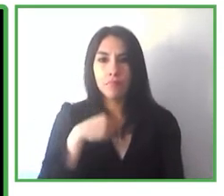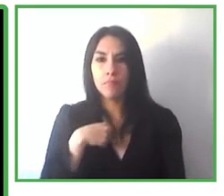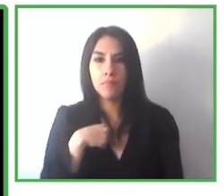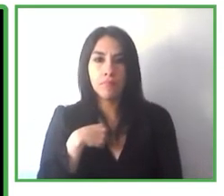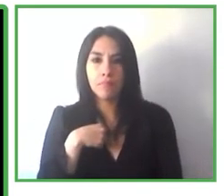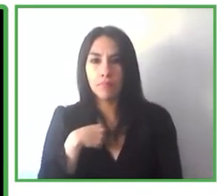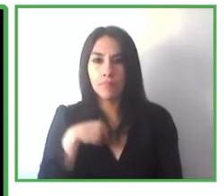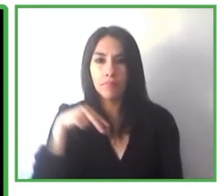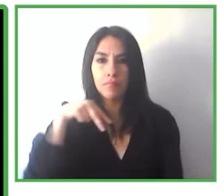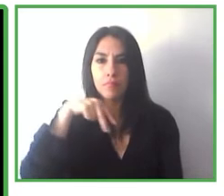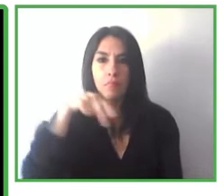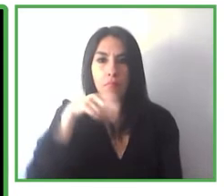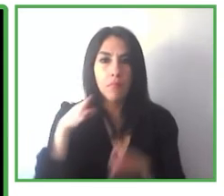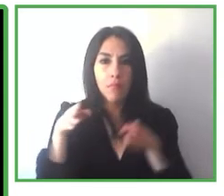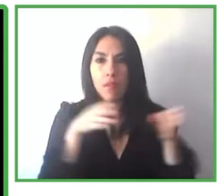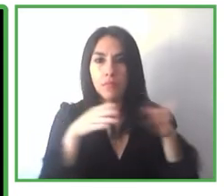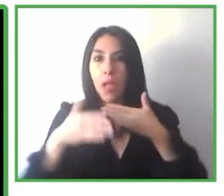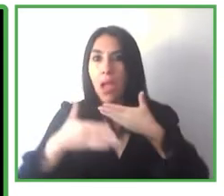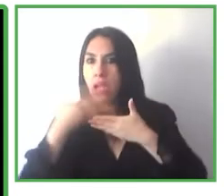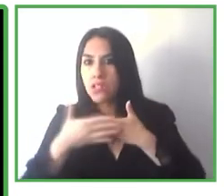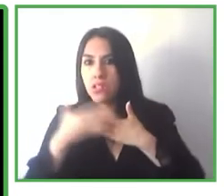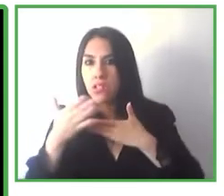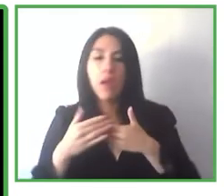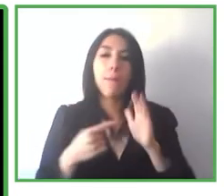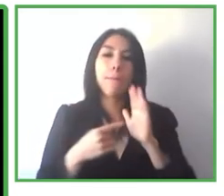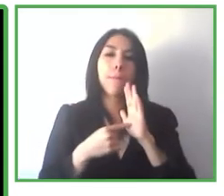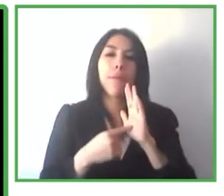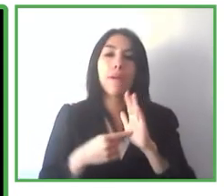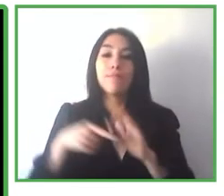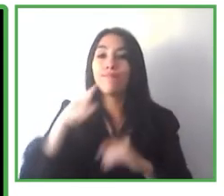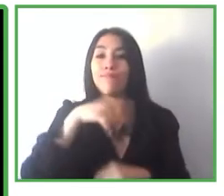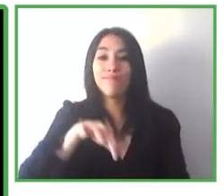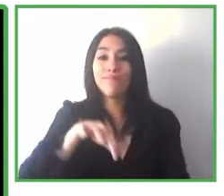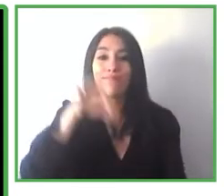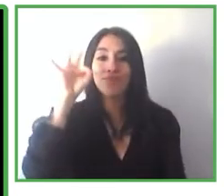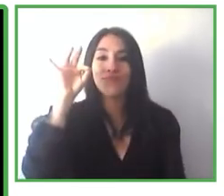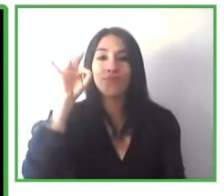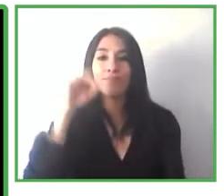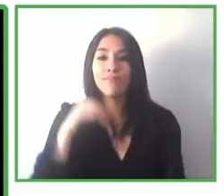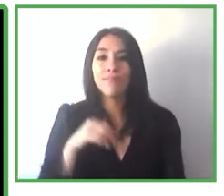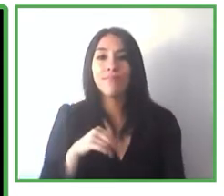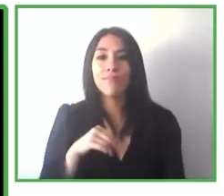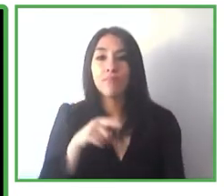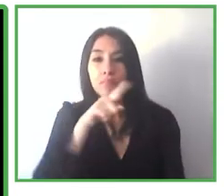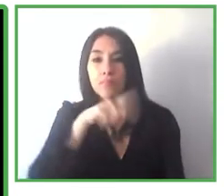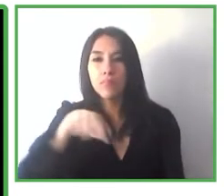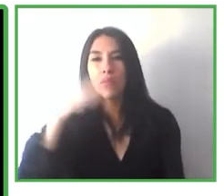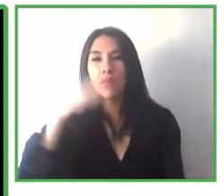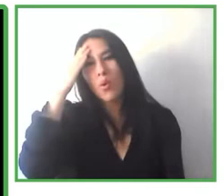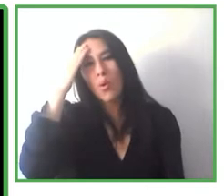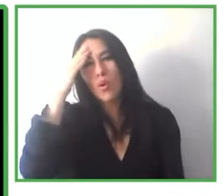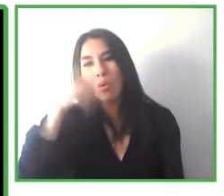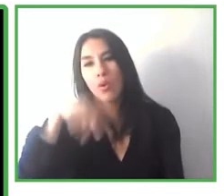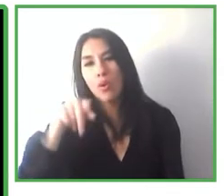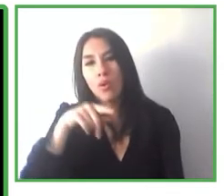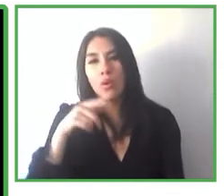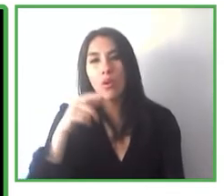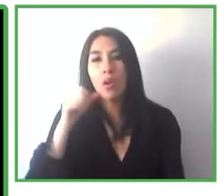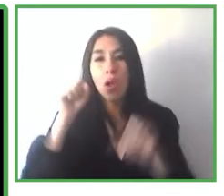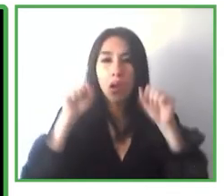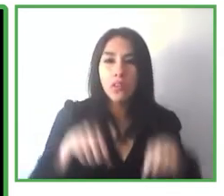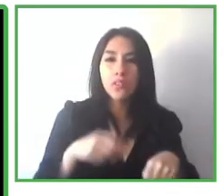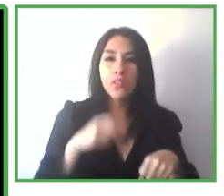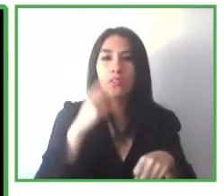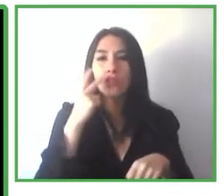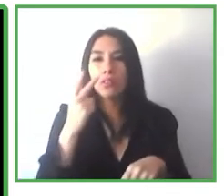QR pero como sabéis un código QR realmente se puede leer desde muy cerca es necesario enfocar y no es una solución